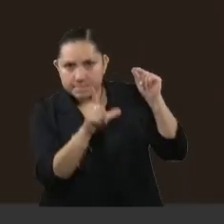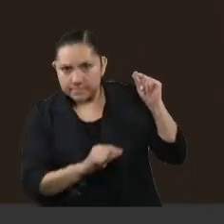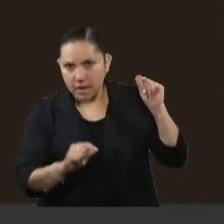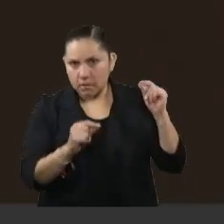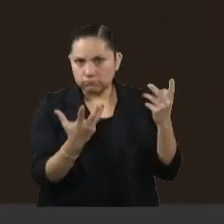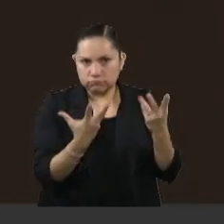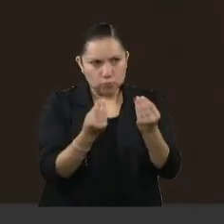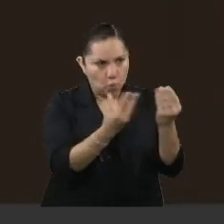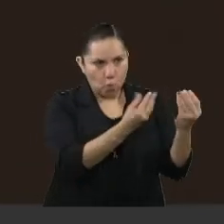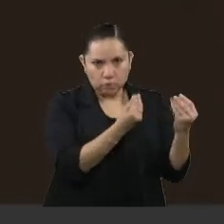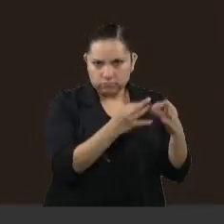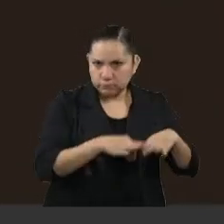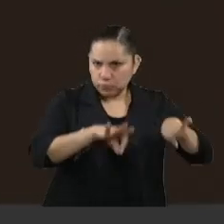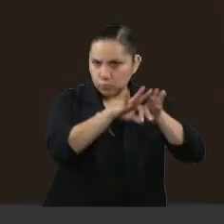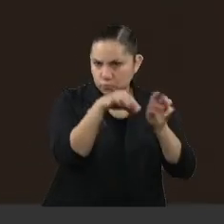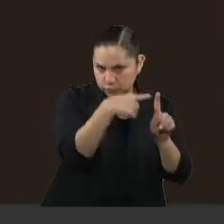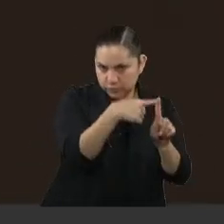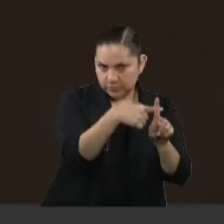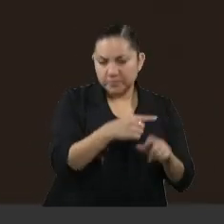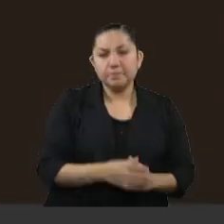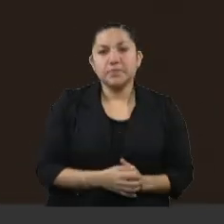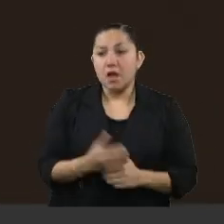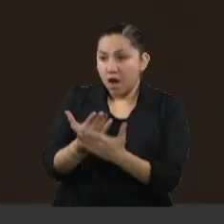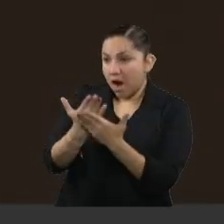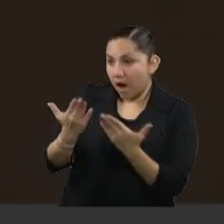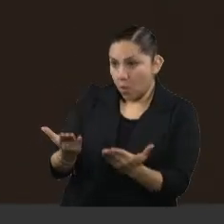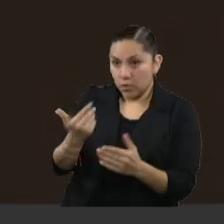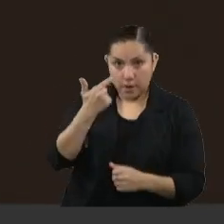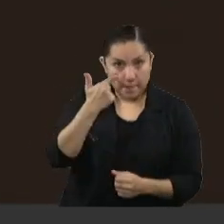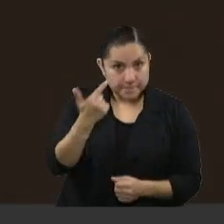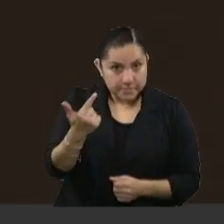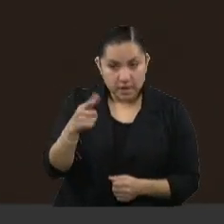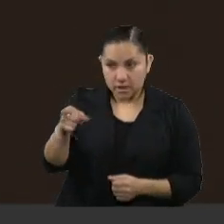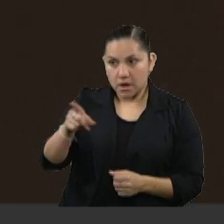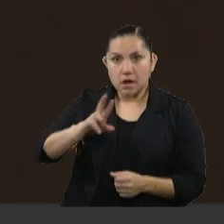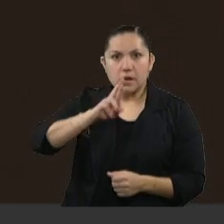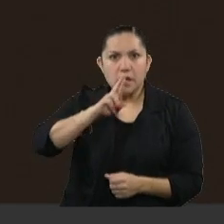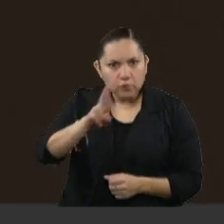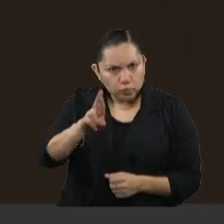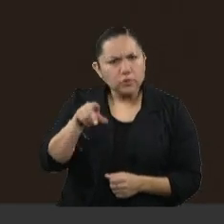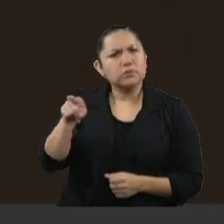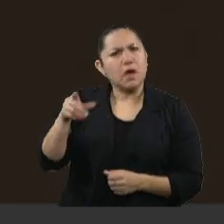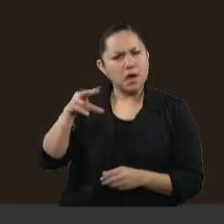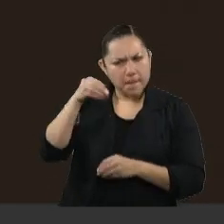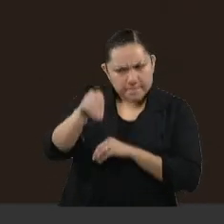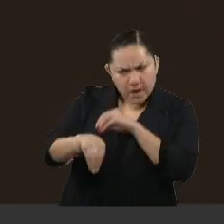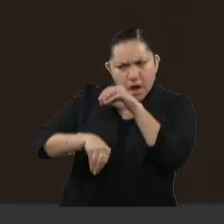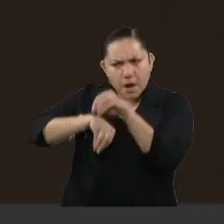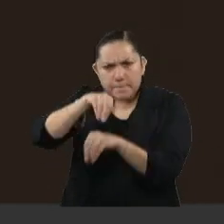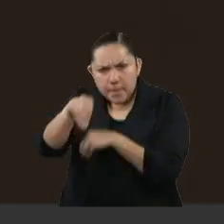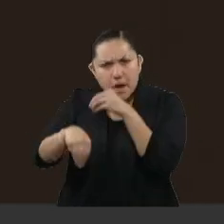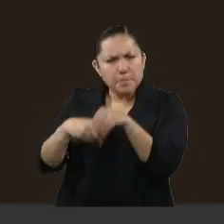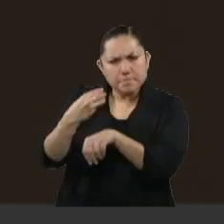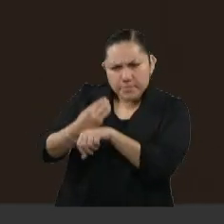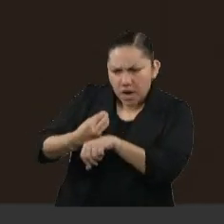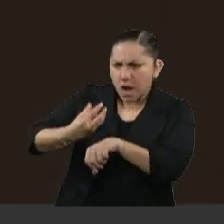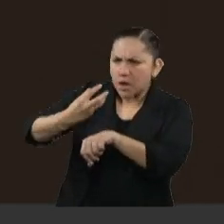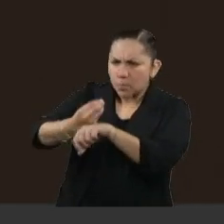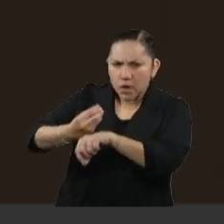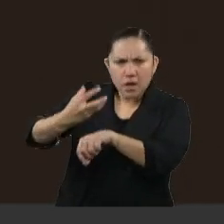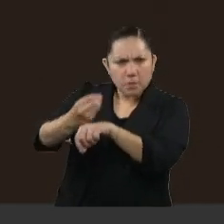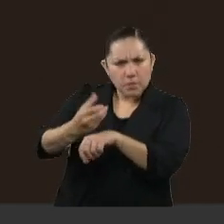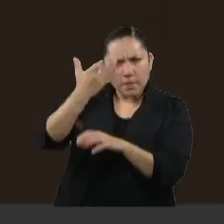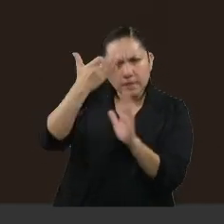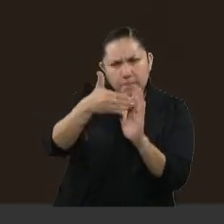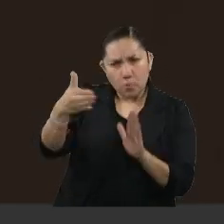Hoy podemos ver los resultados de la perseverancia y el trabajo diligente, una obra sin precedente que recorrerá más de 1.500